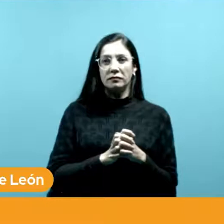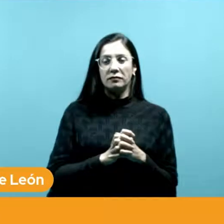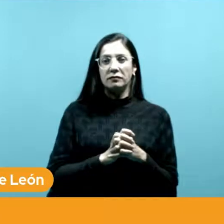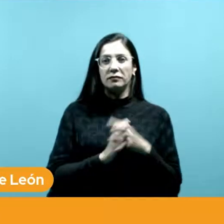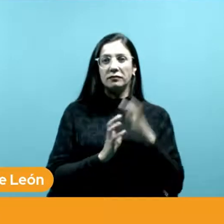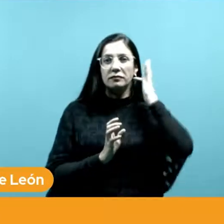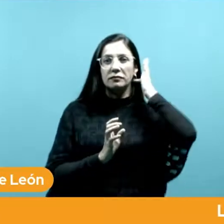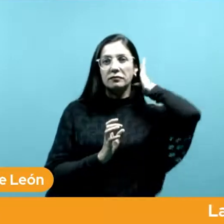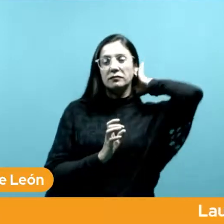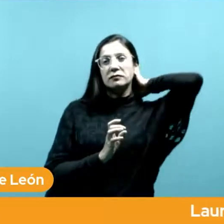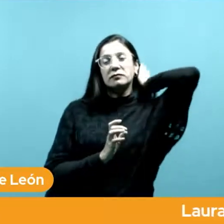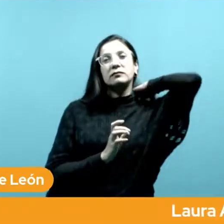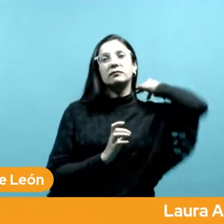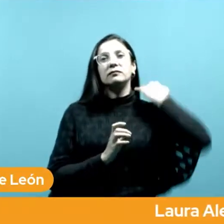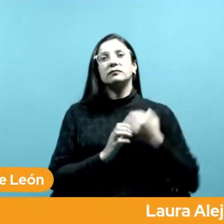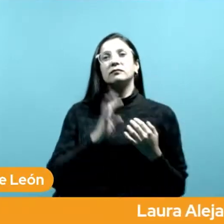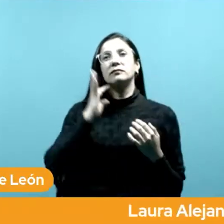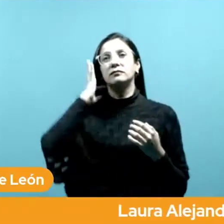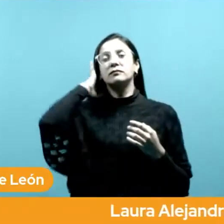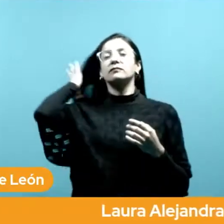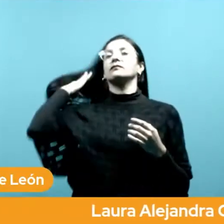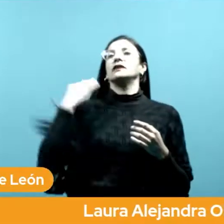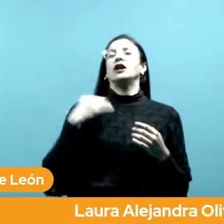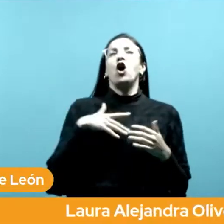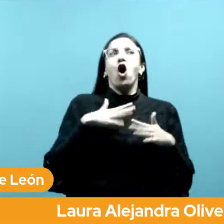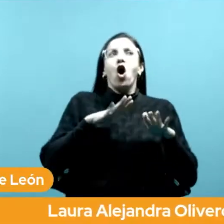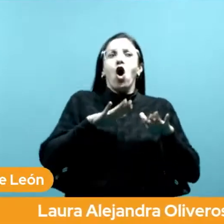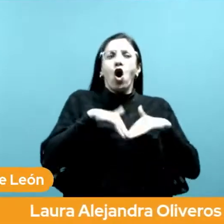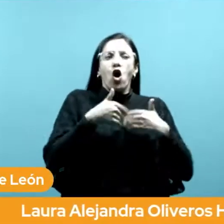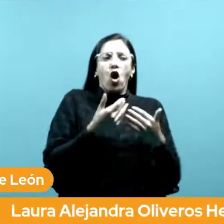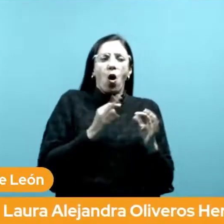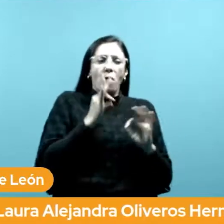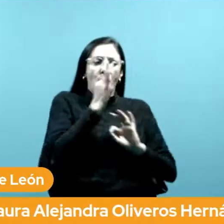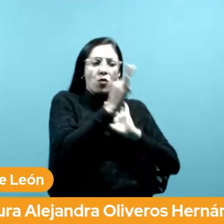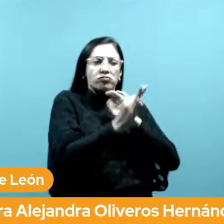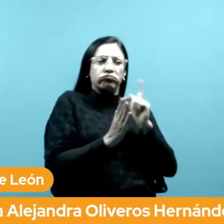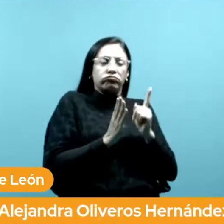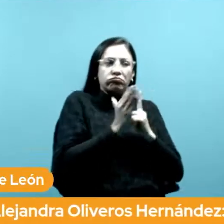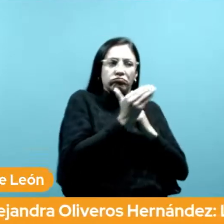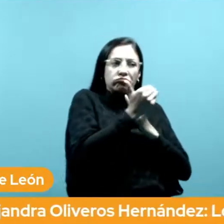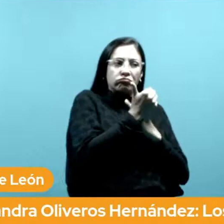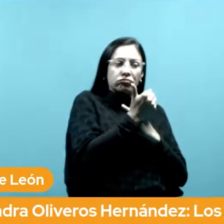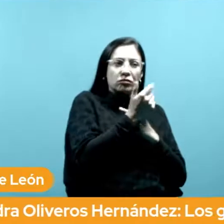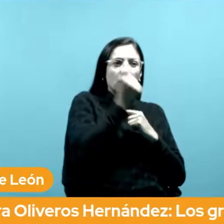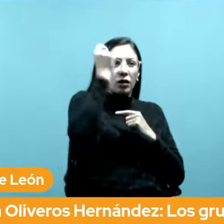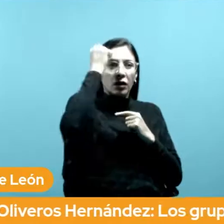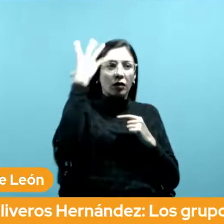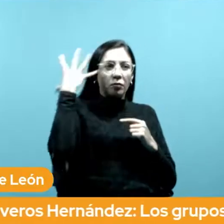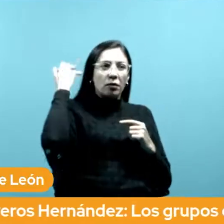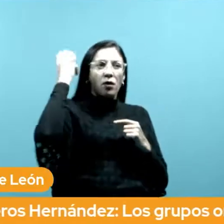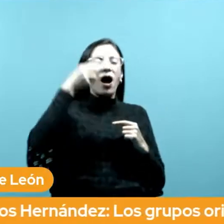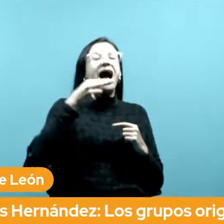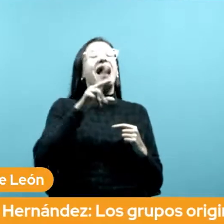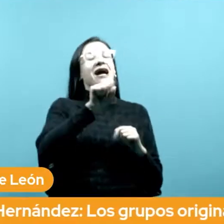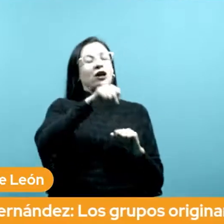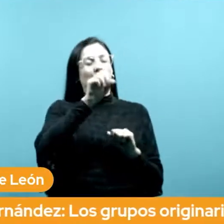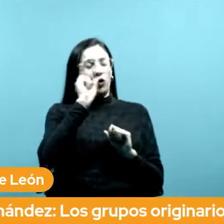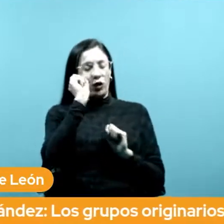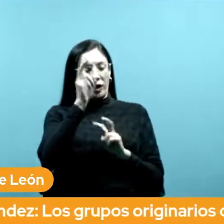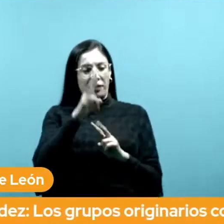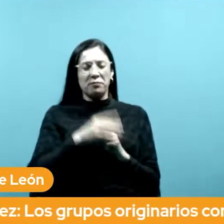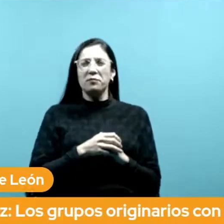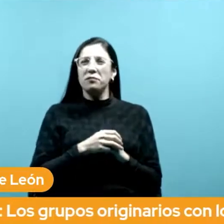¿para preservar sus memorias o como instrumento? ah ya entendí no no habría un